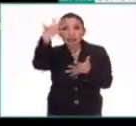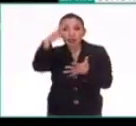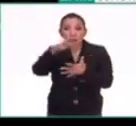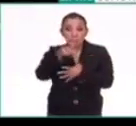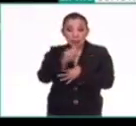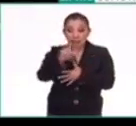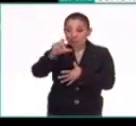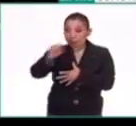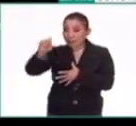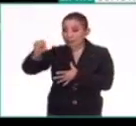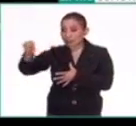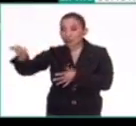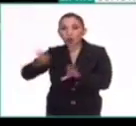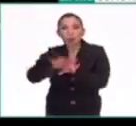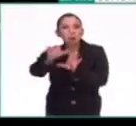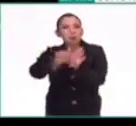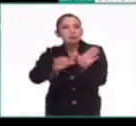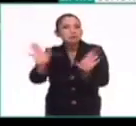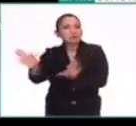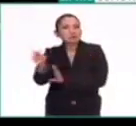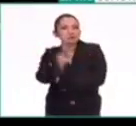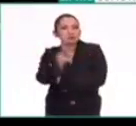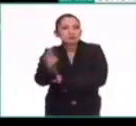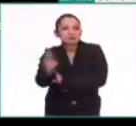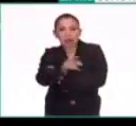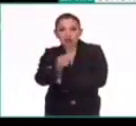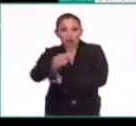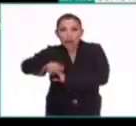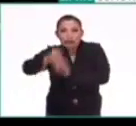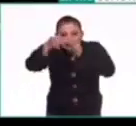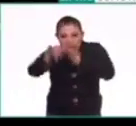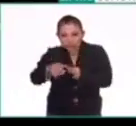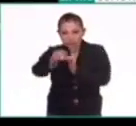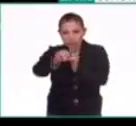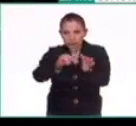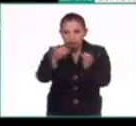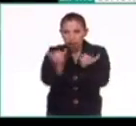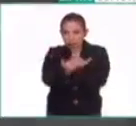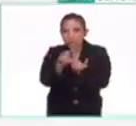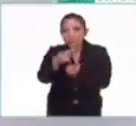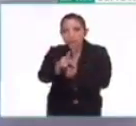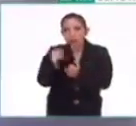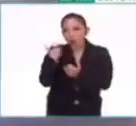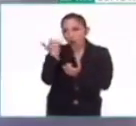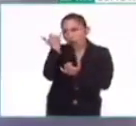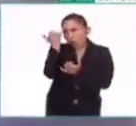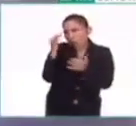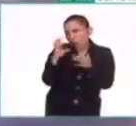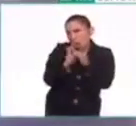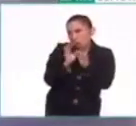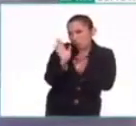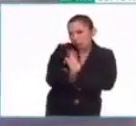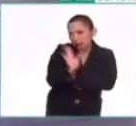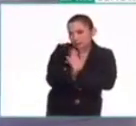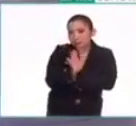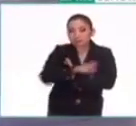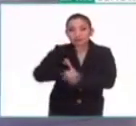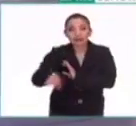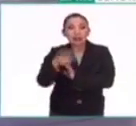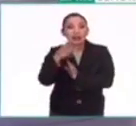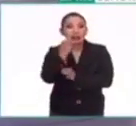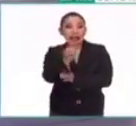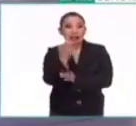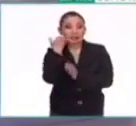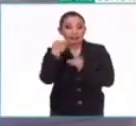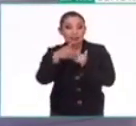veintenas, como si fueran meses. No son meses necesariamente, pero vamos a conceptualizarlo así. Esencialmente,